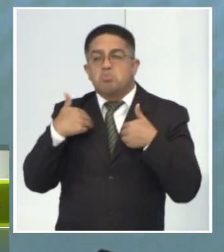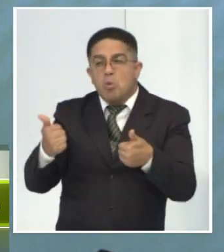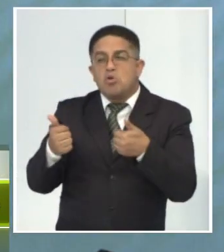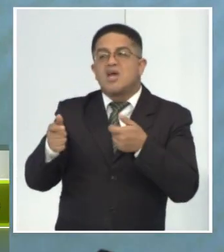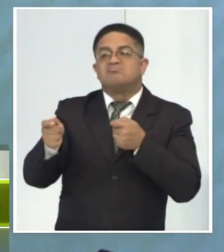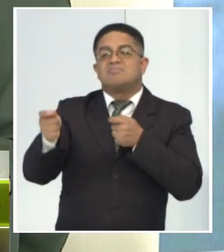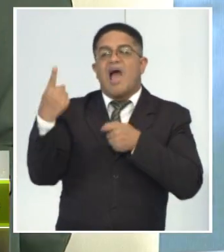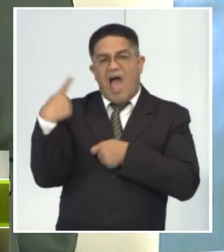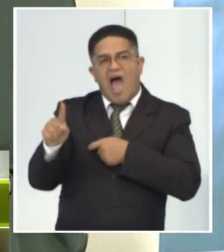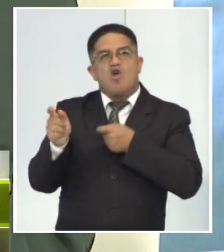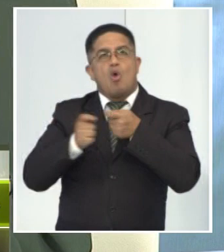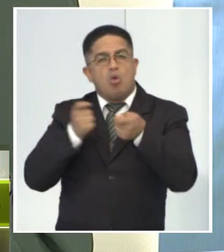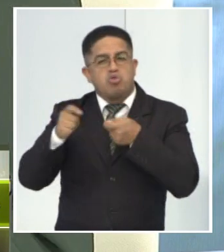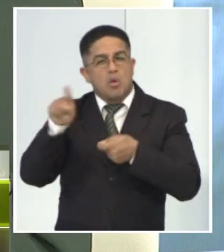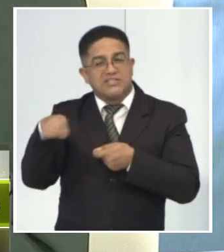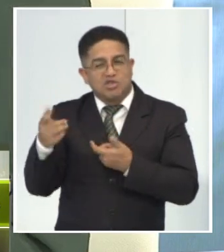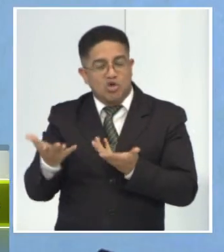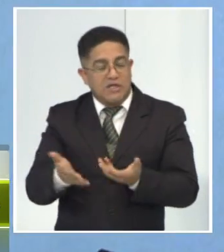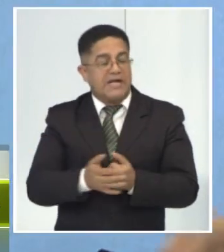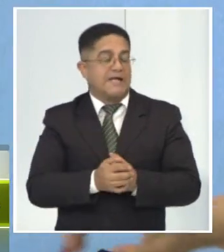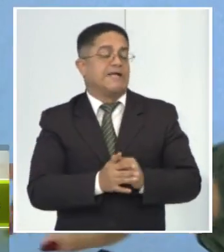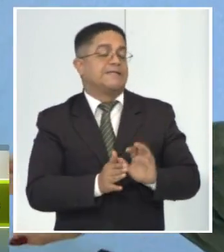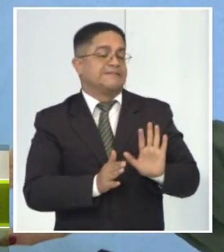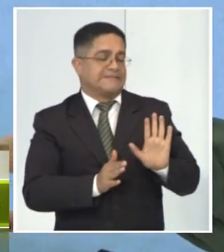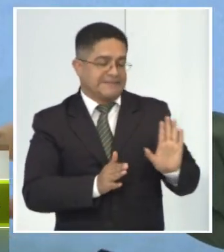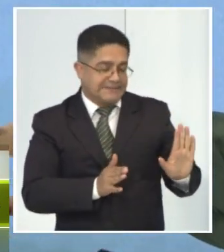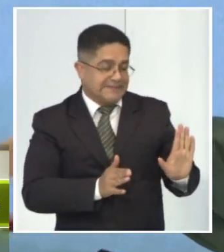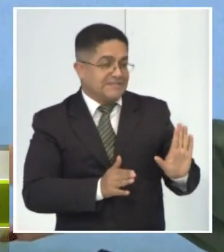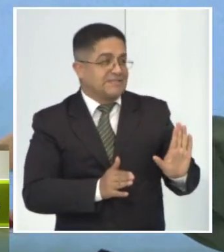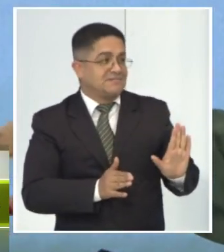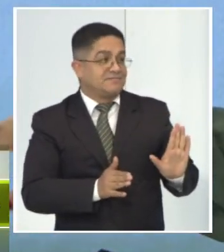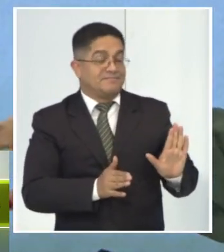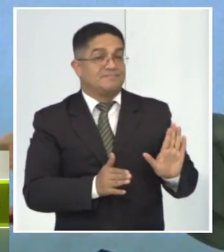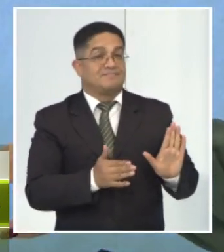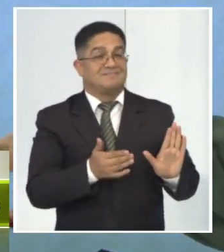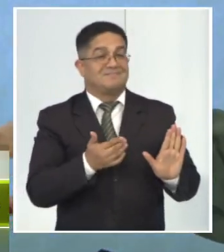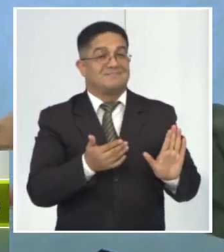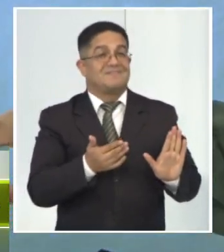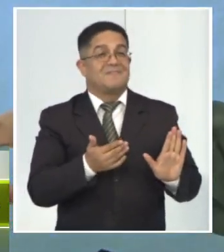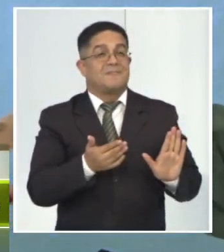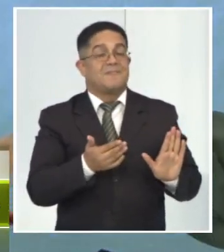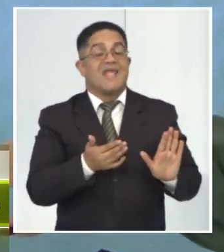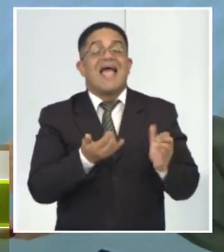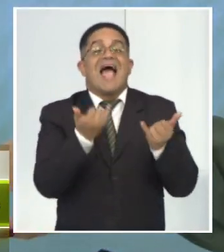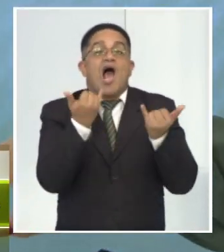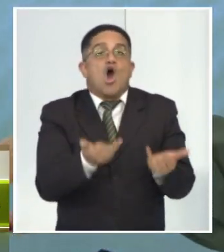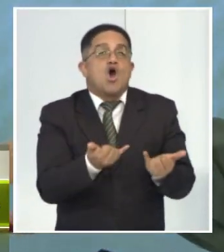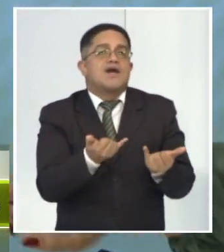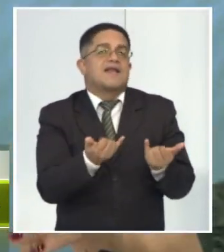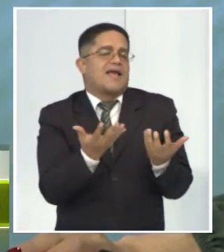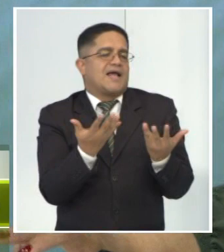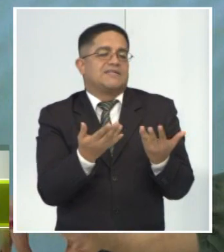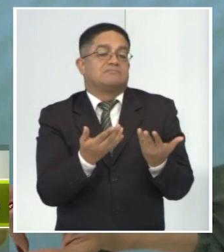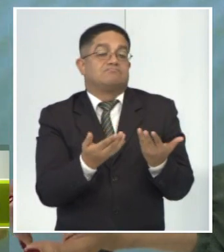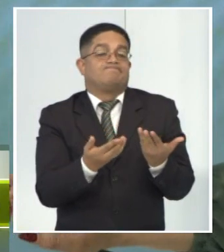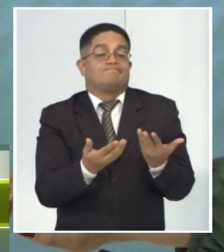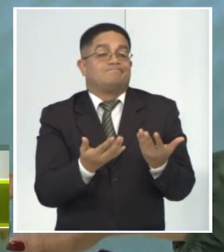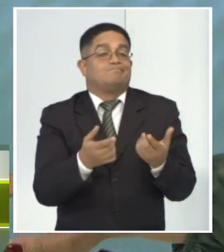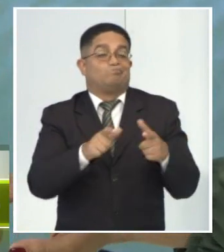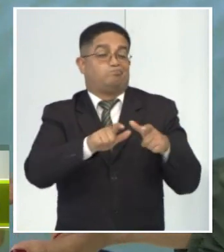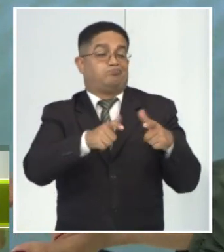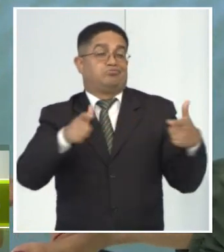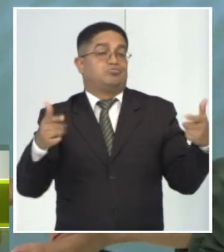tocar este tema. Ok. Daniela, mira. Últimamente hemos tenido un incremento de estos pacientes de tínitus.